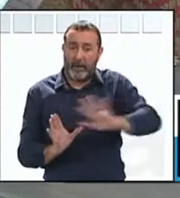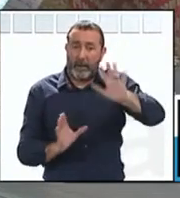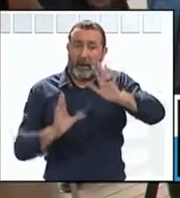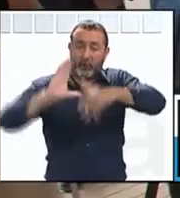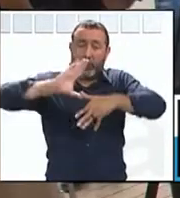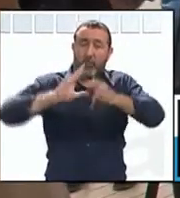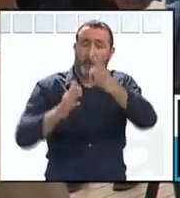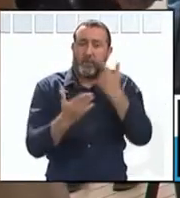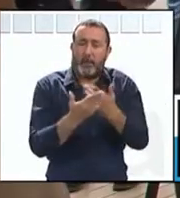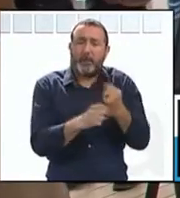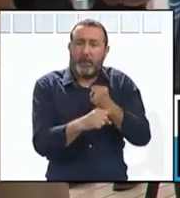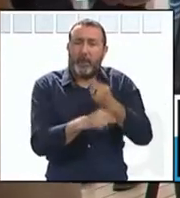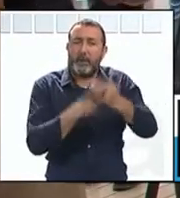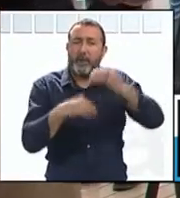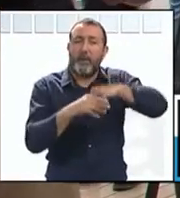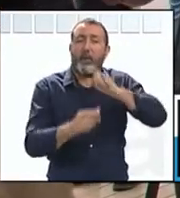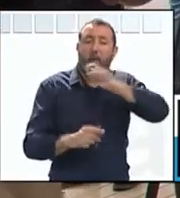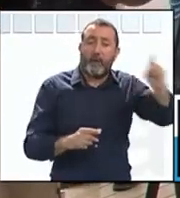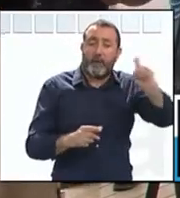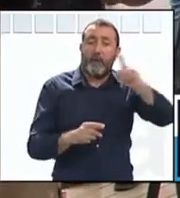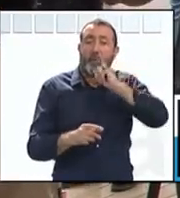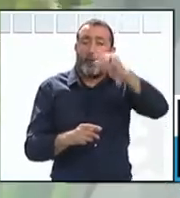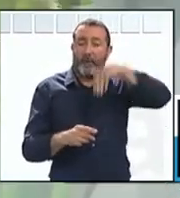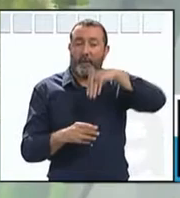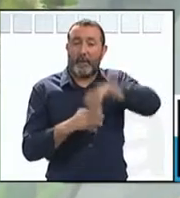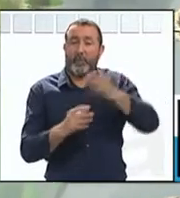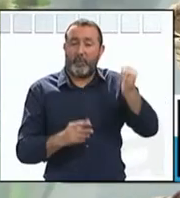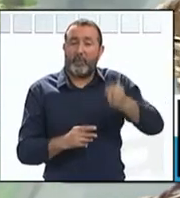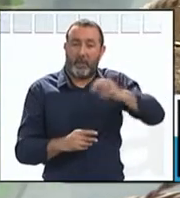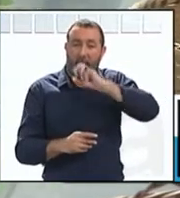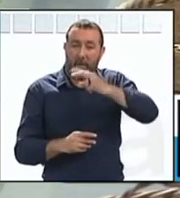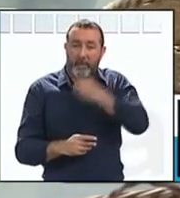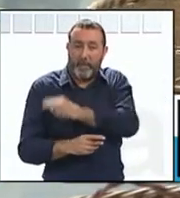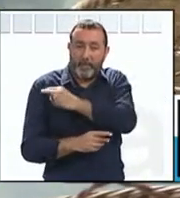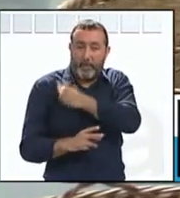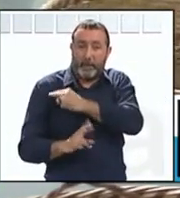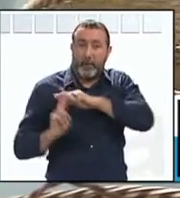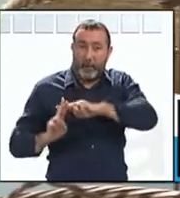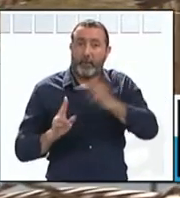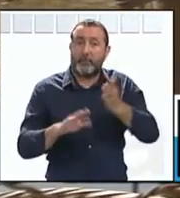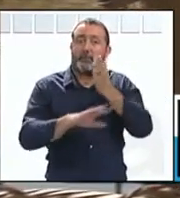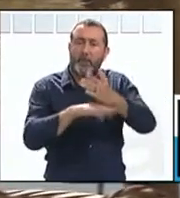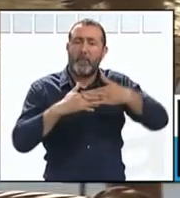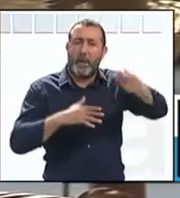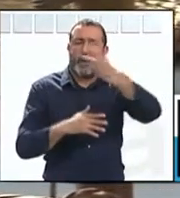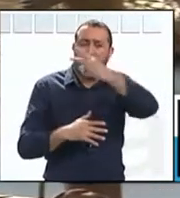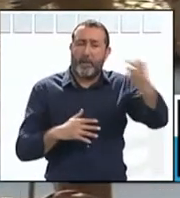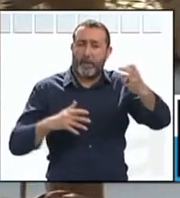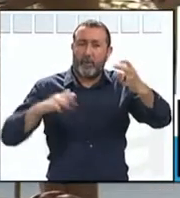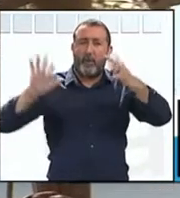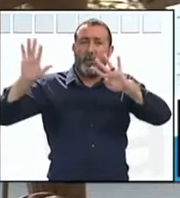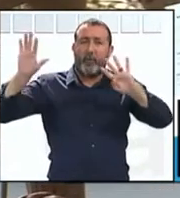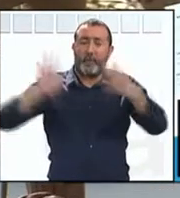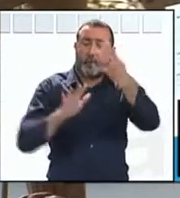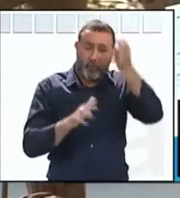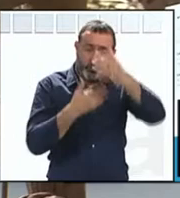el trabajo que se lleva a cabo en la Fundación Artesanías Misioneras, presidida por Silvana Jiménez, en la que sus más de 294